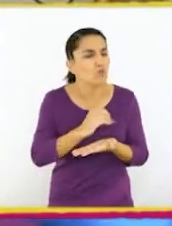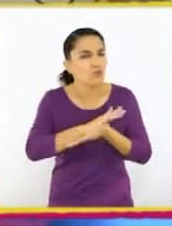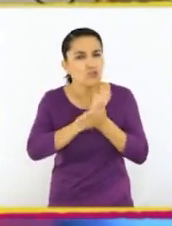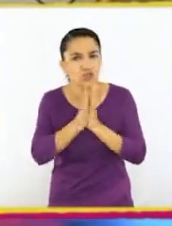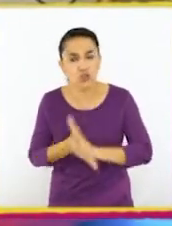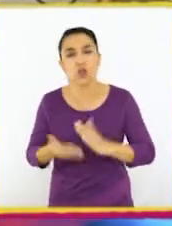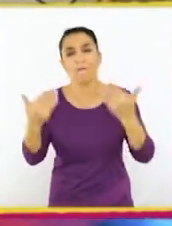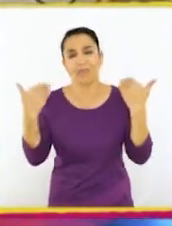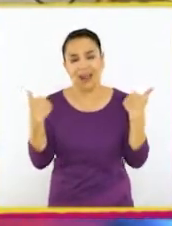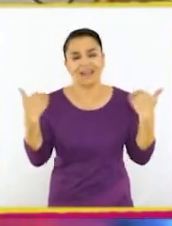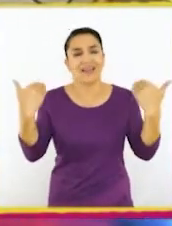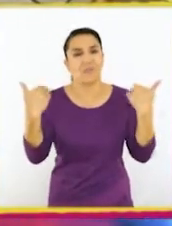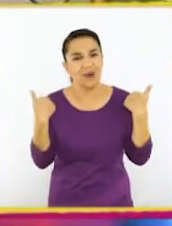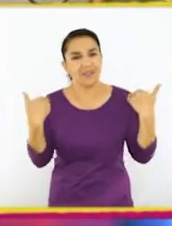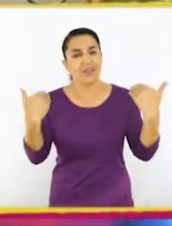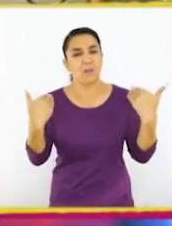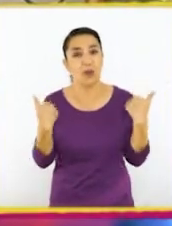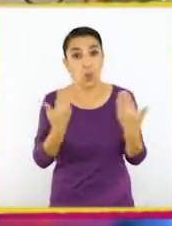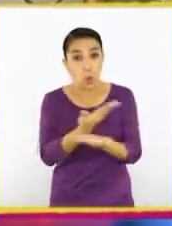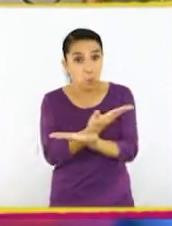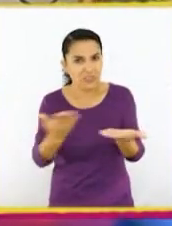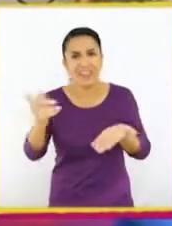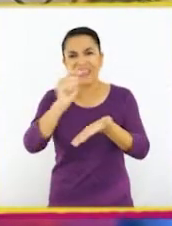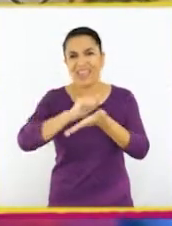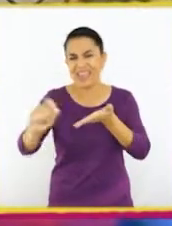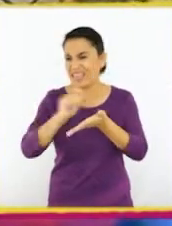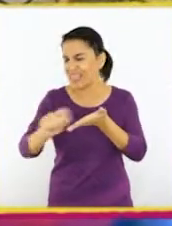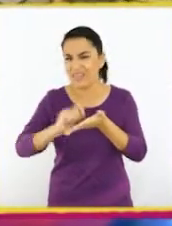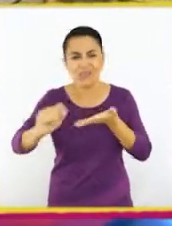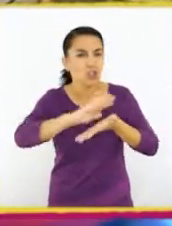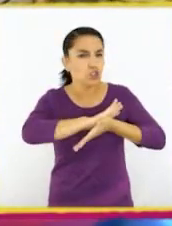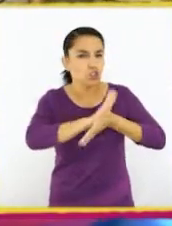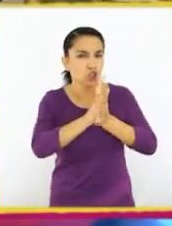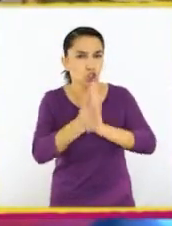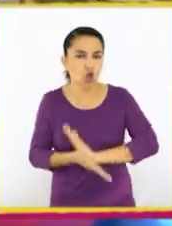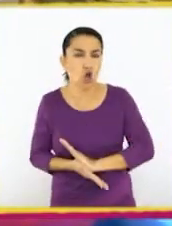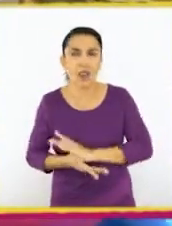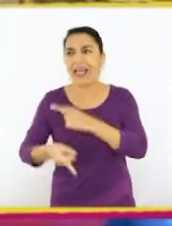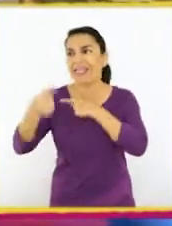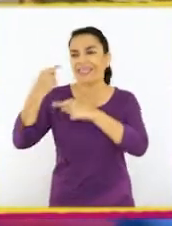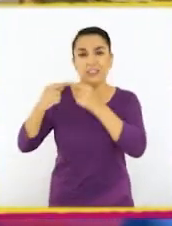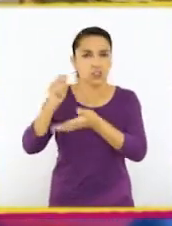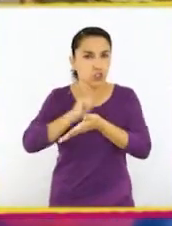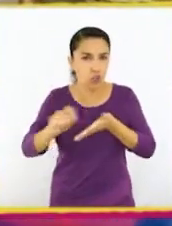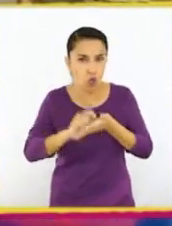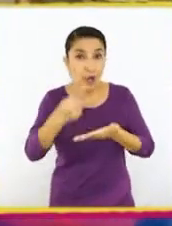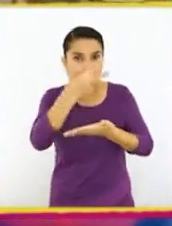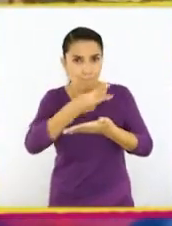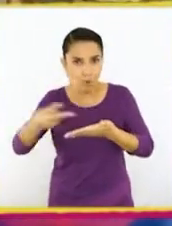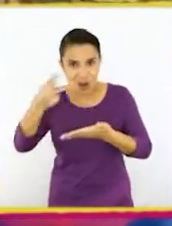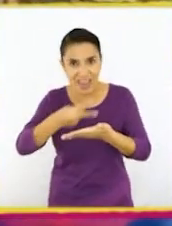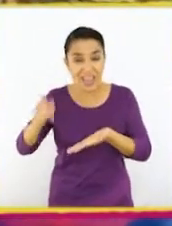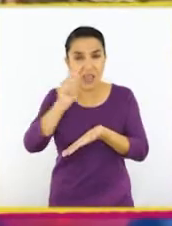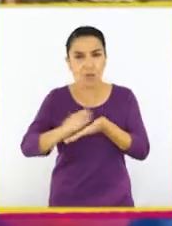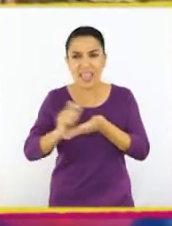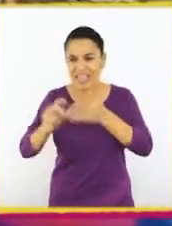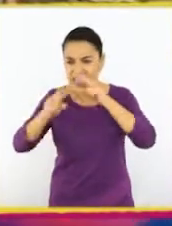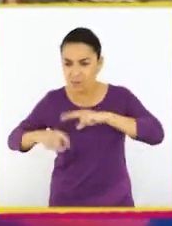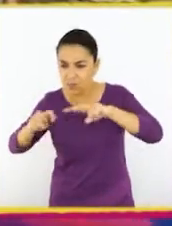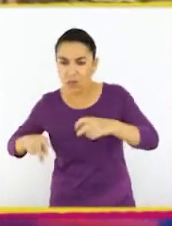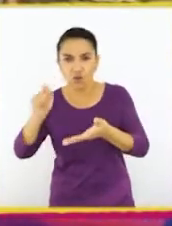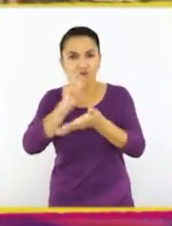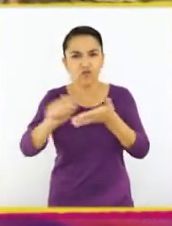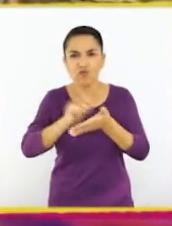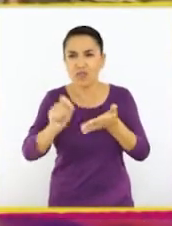práctica y mucha práctica. Escriban todo lo que puedan. Escriban historias, poemas, investigaciones,